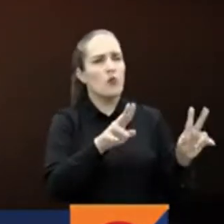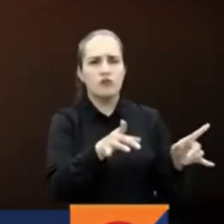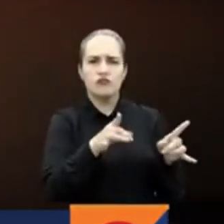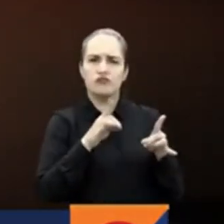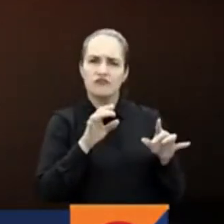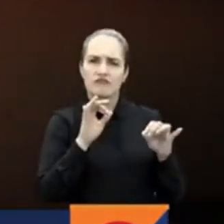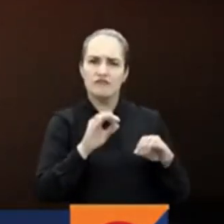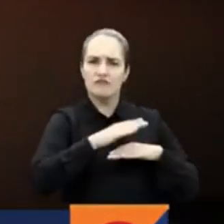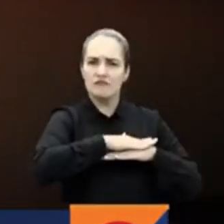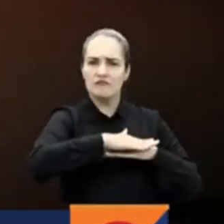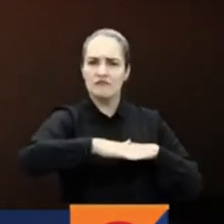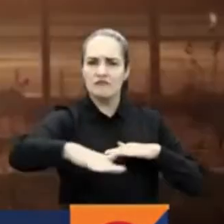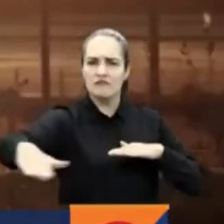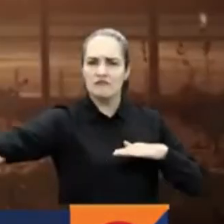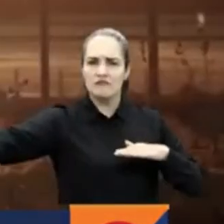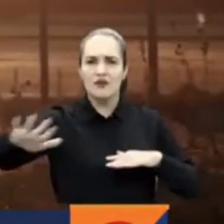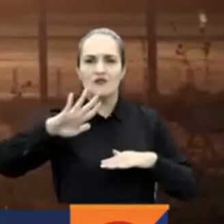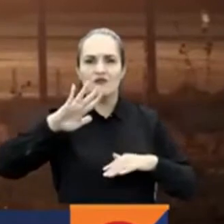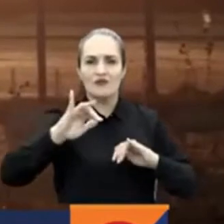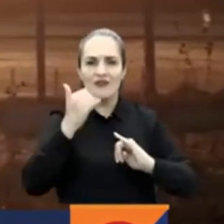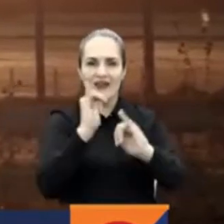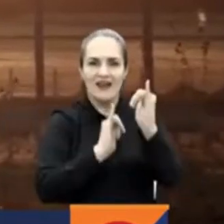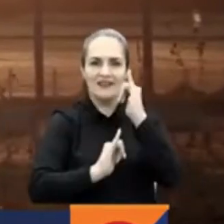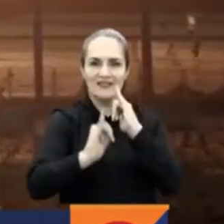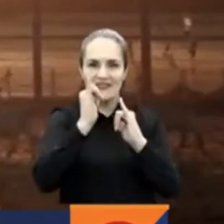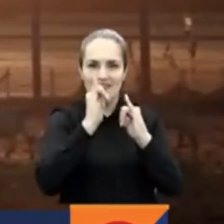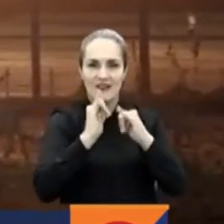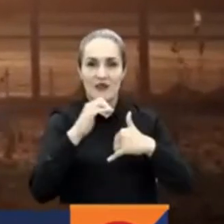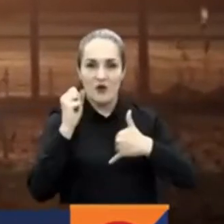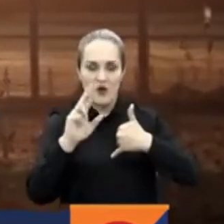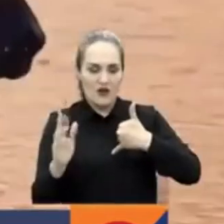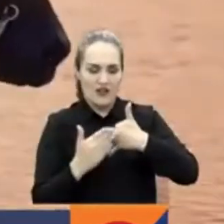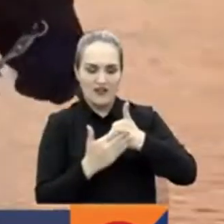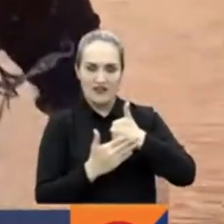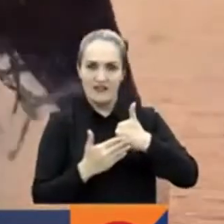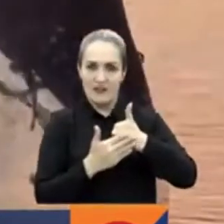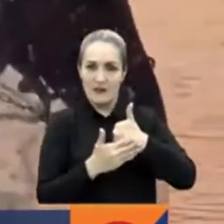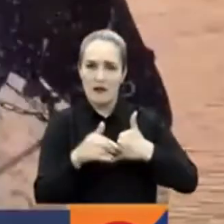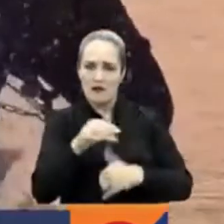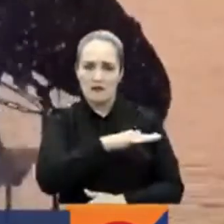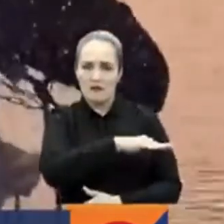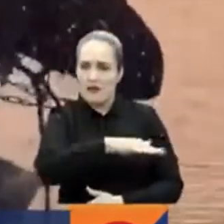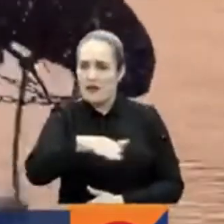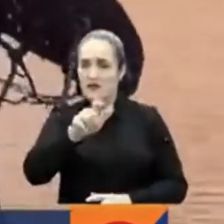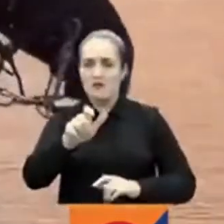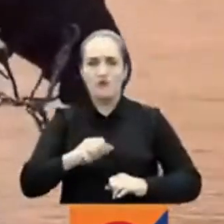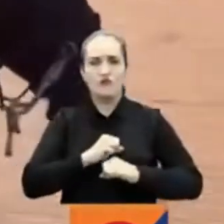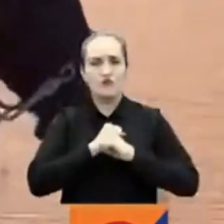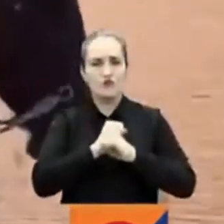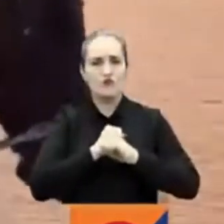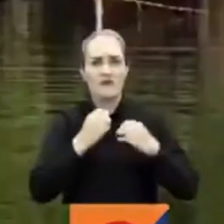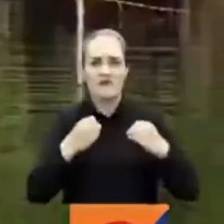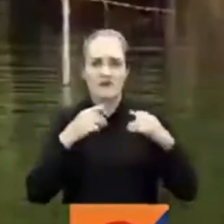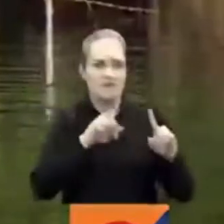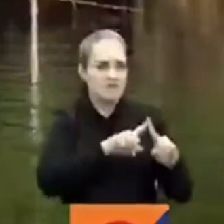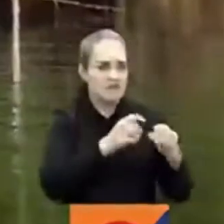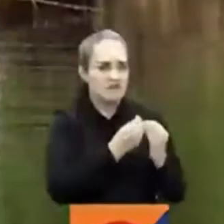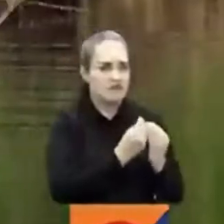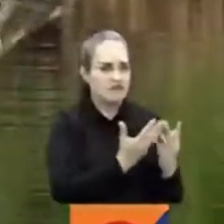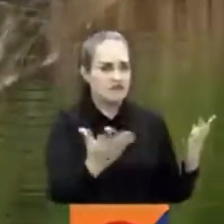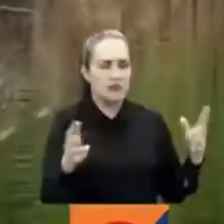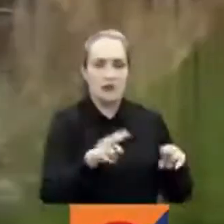llanos orientales de Colombia. El documental narra lo que significa el llano para sus habitantes y presenta la diversidad